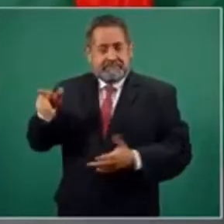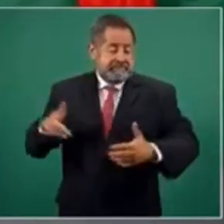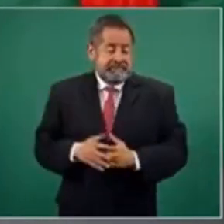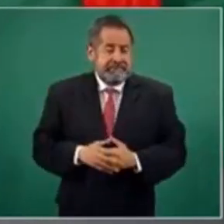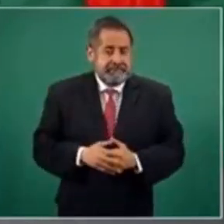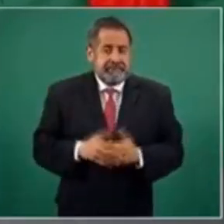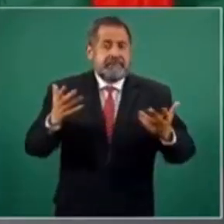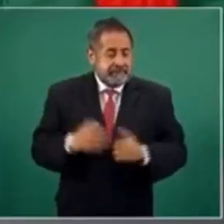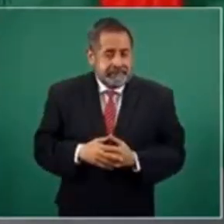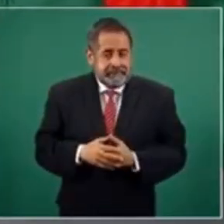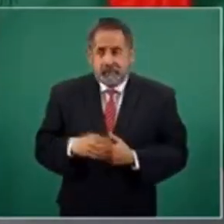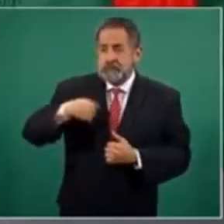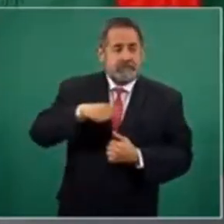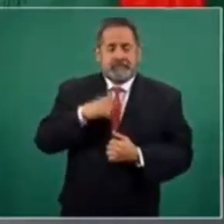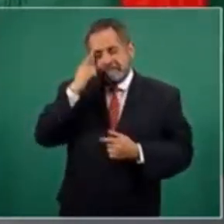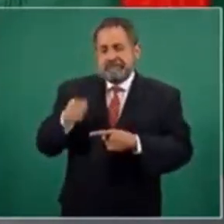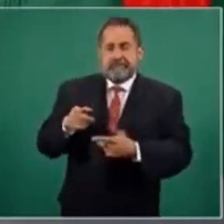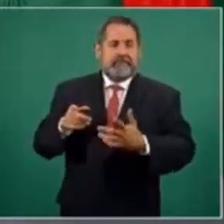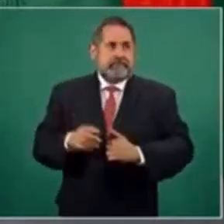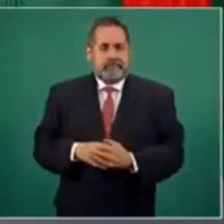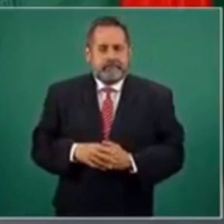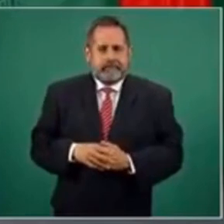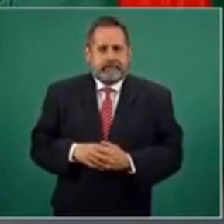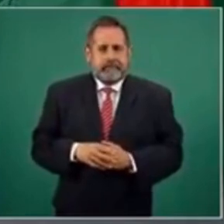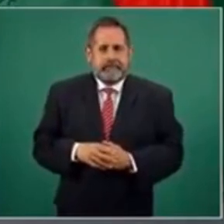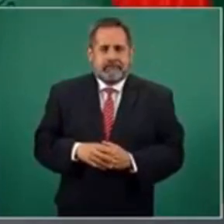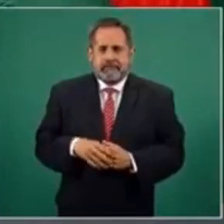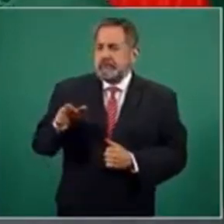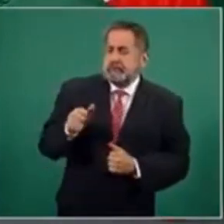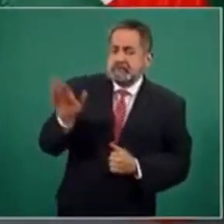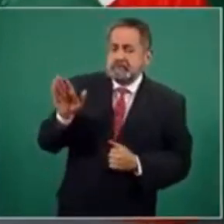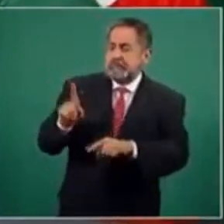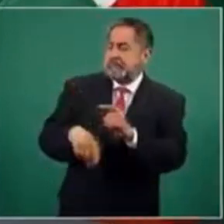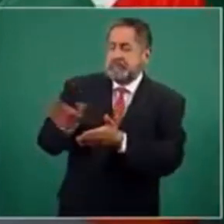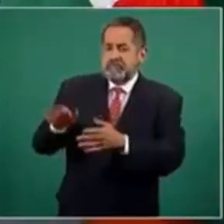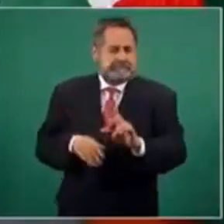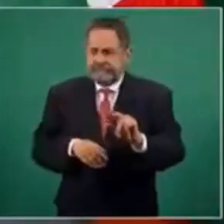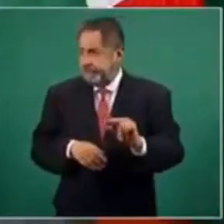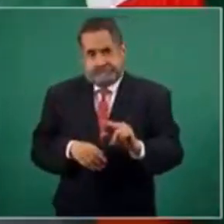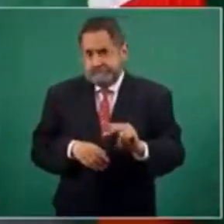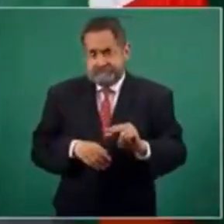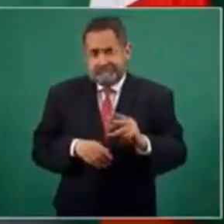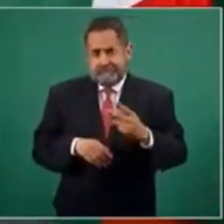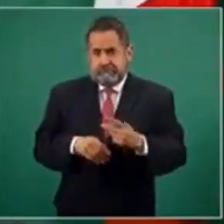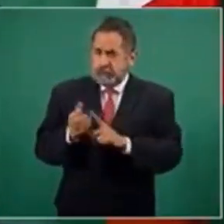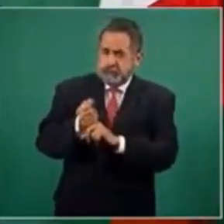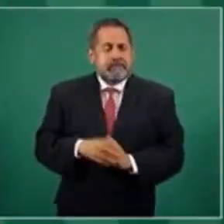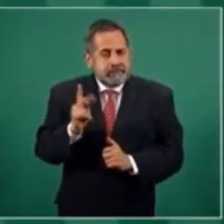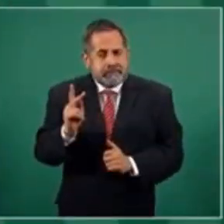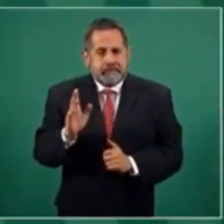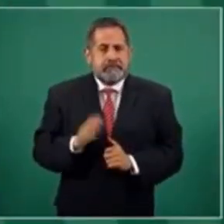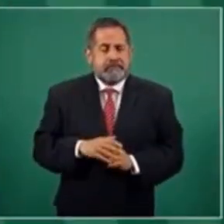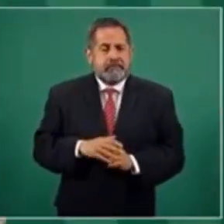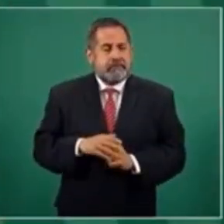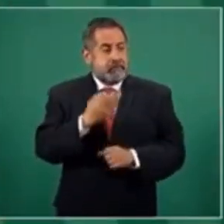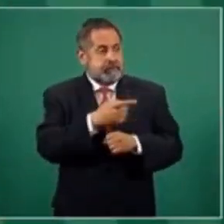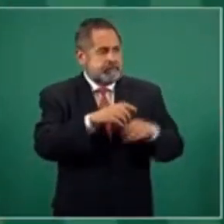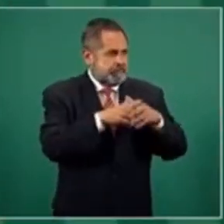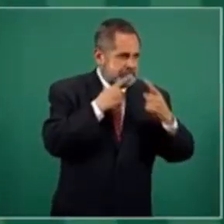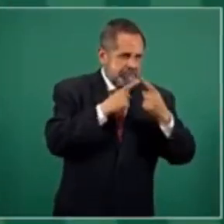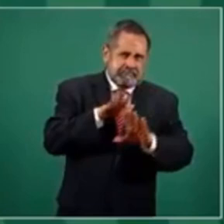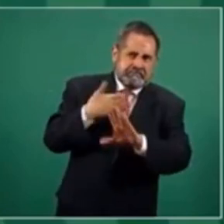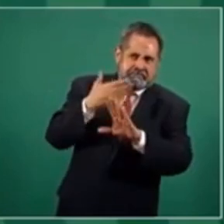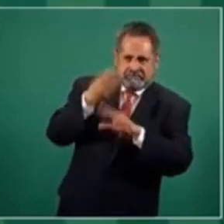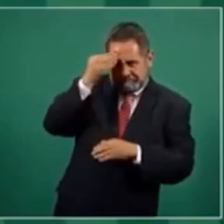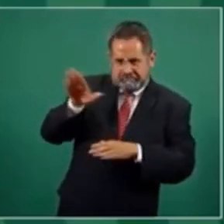¿Cómo vamos nosotros a deshacernos del doctor Hugo López-Gatell? Hay una campaña de